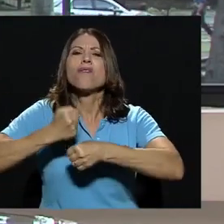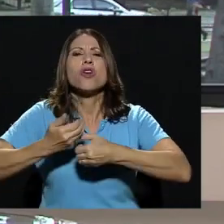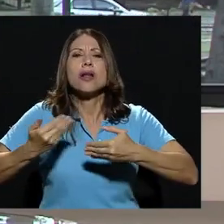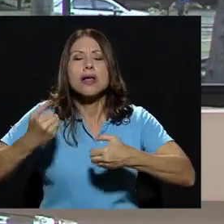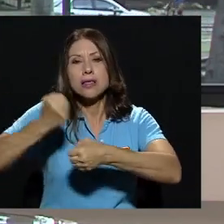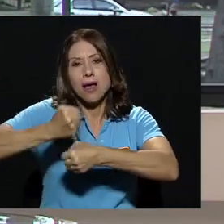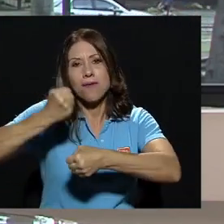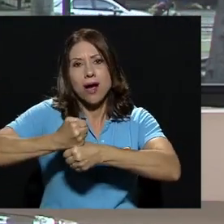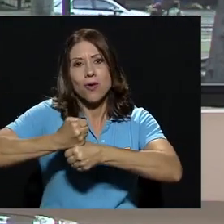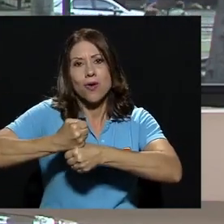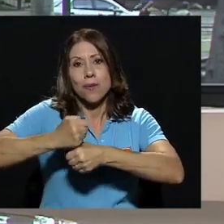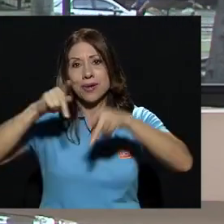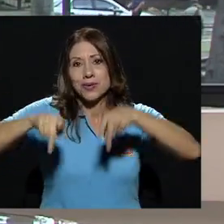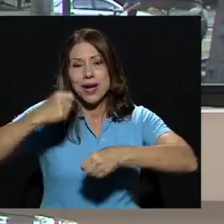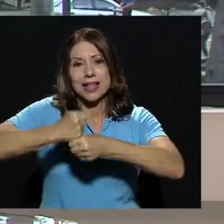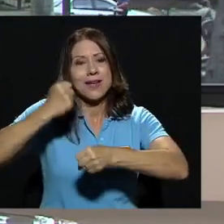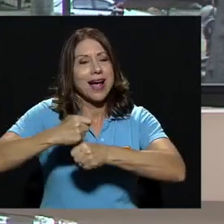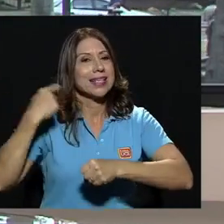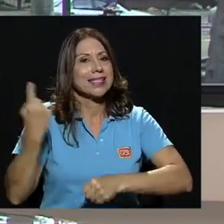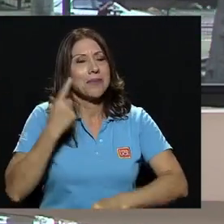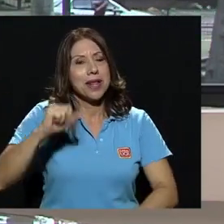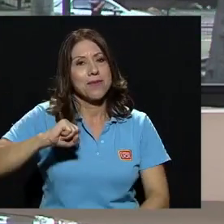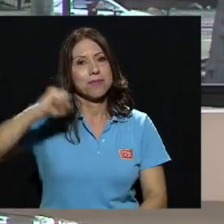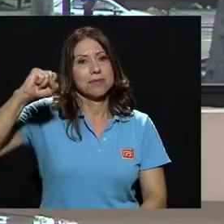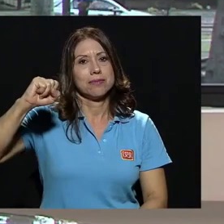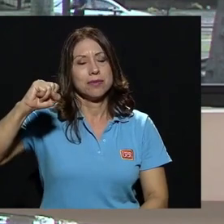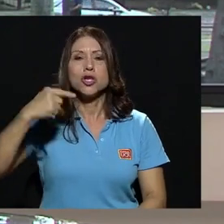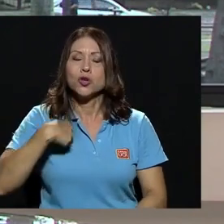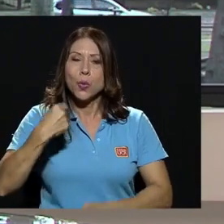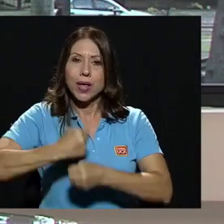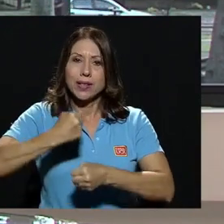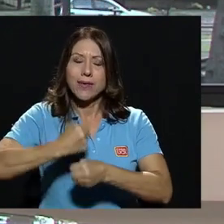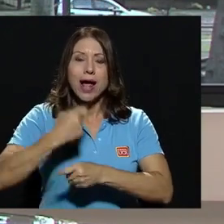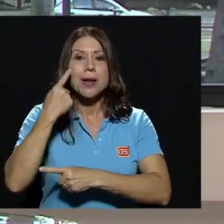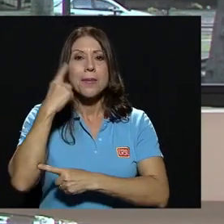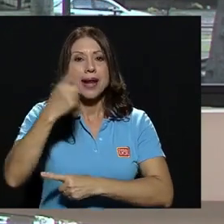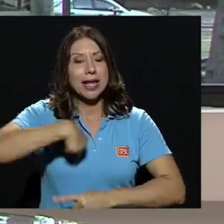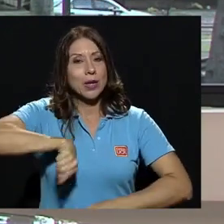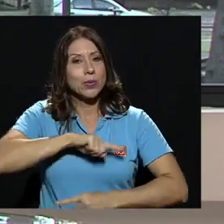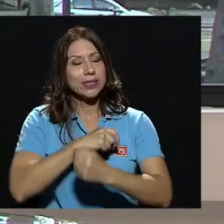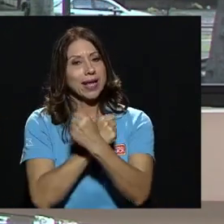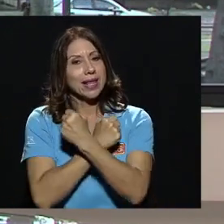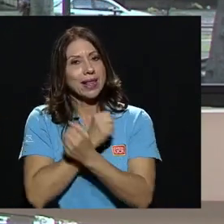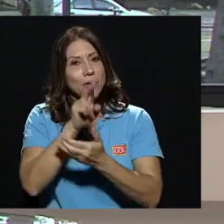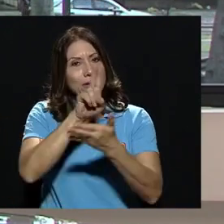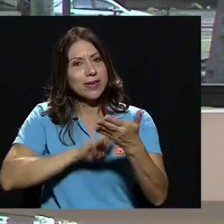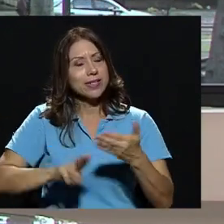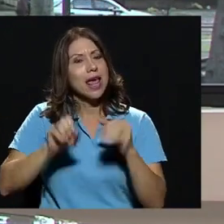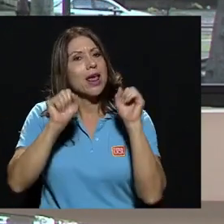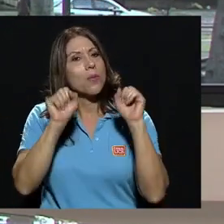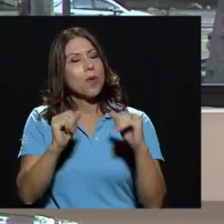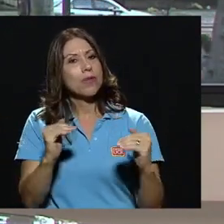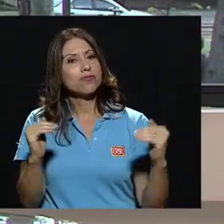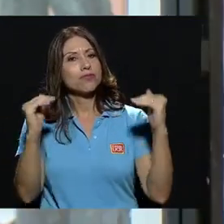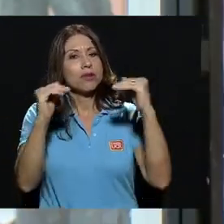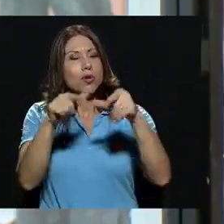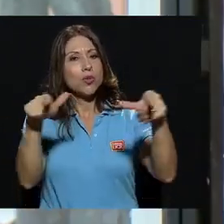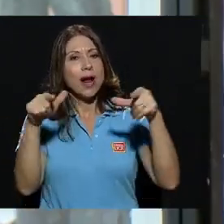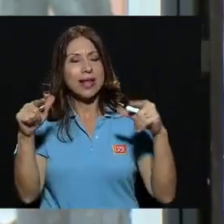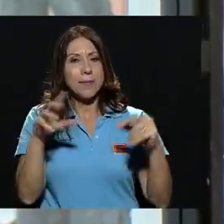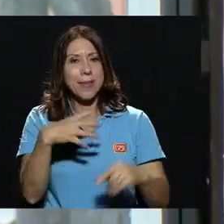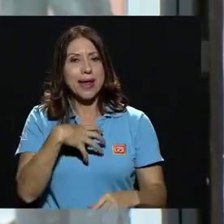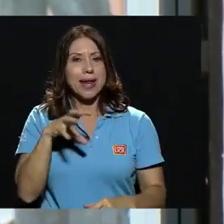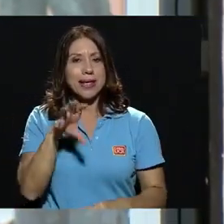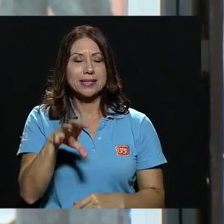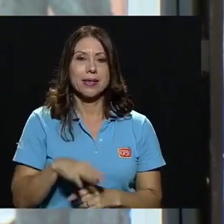quien trabaja siempre sale ganando. Voy a trabajar para llevar a nuestra querida universidad al lugar que merece. La